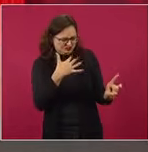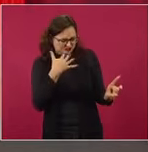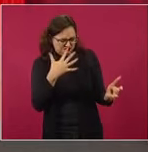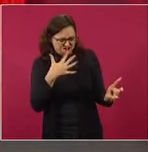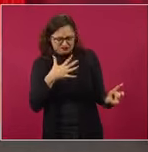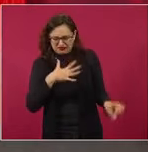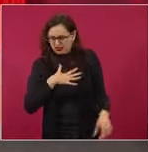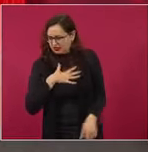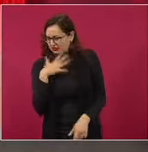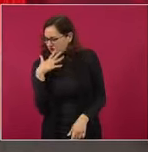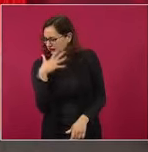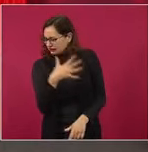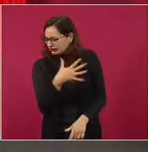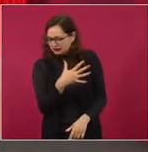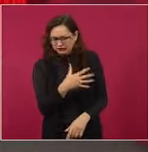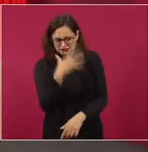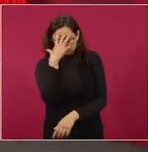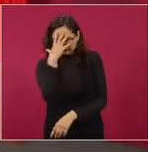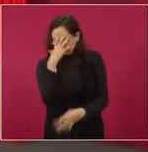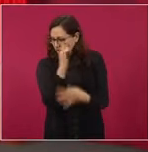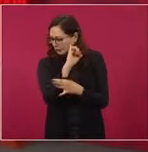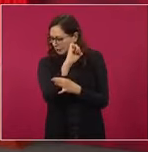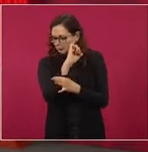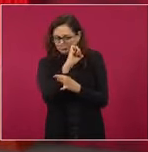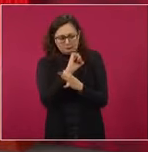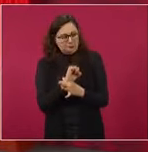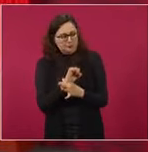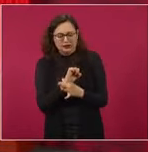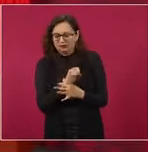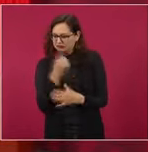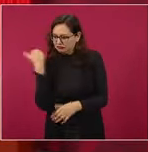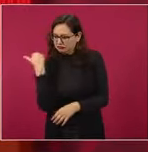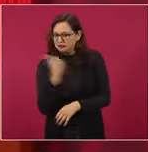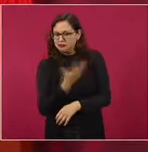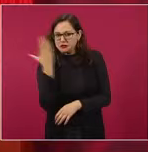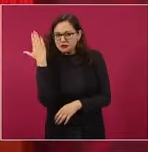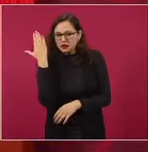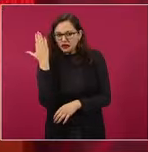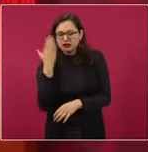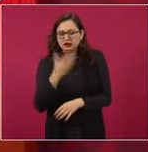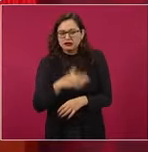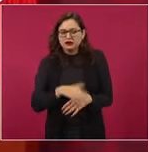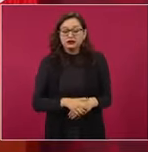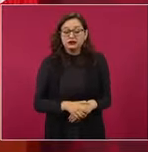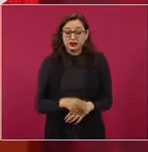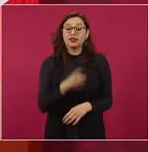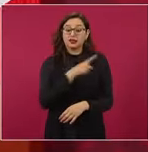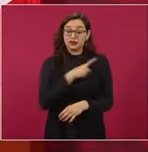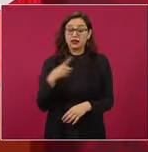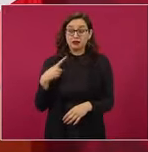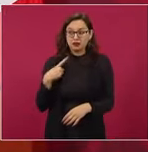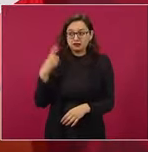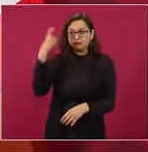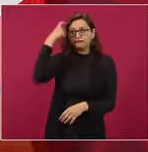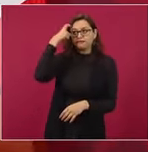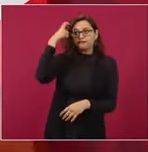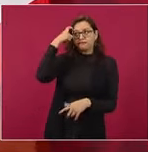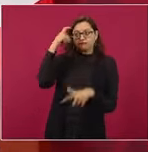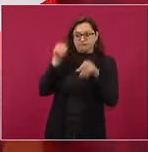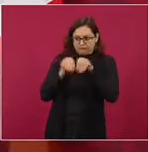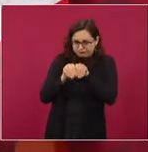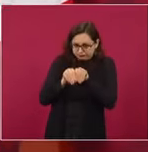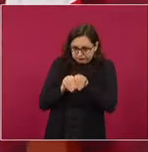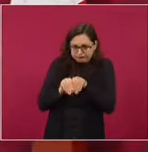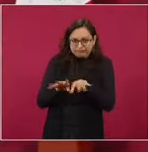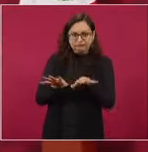repito que avergüence y que podamos